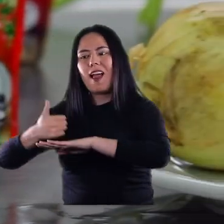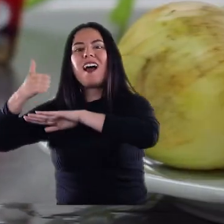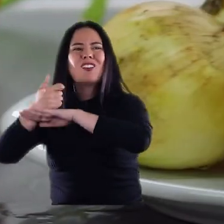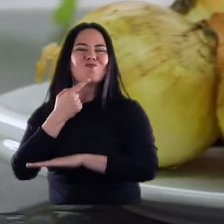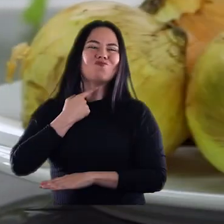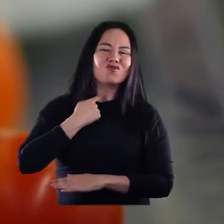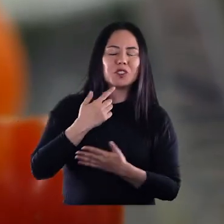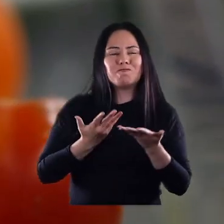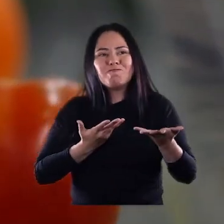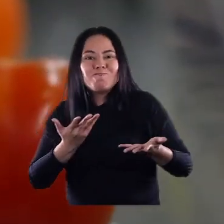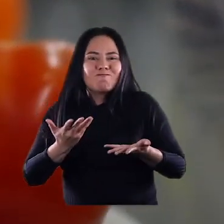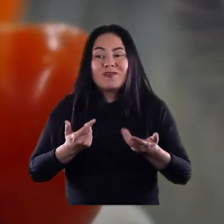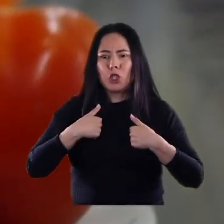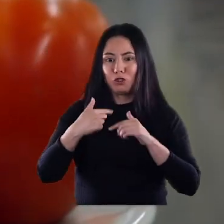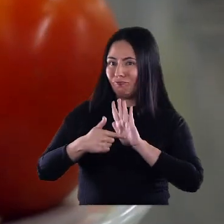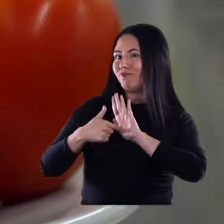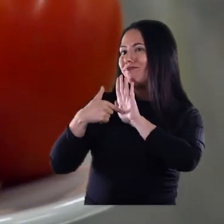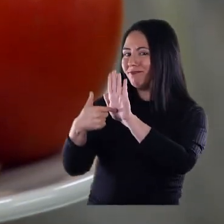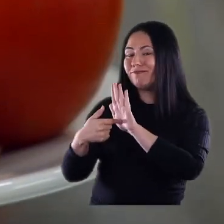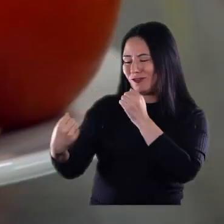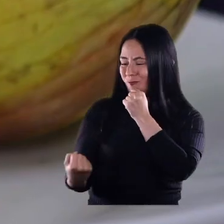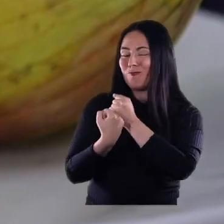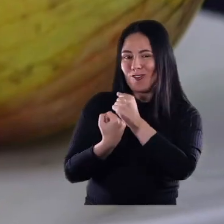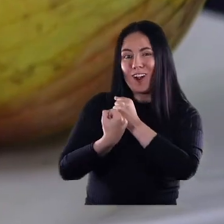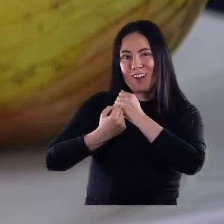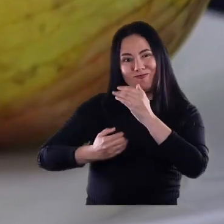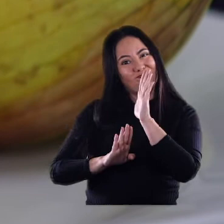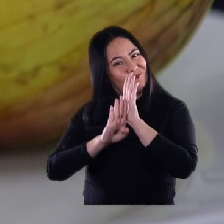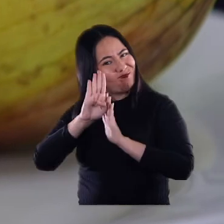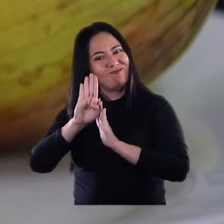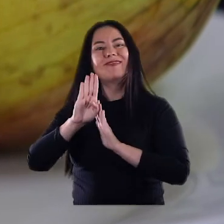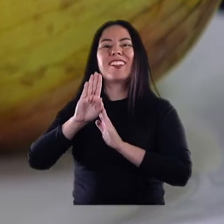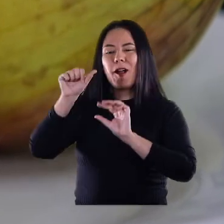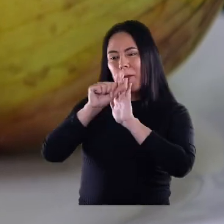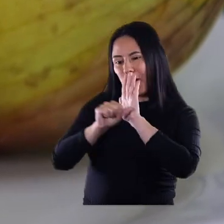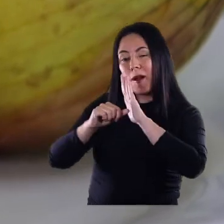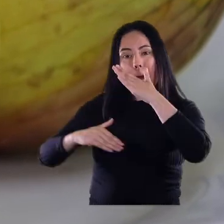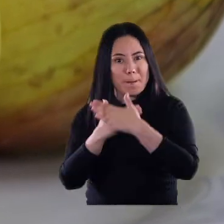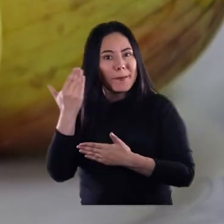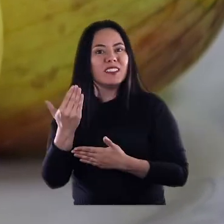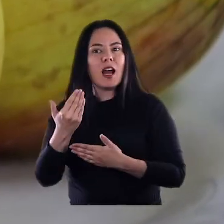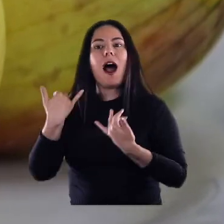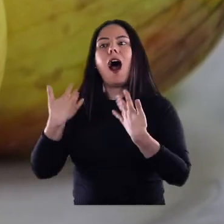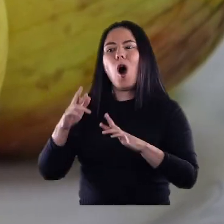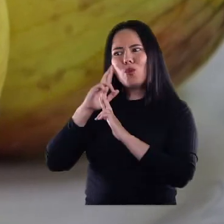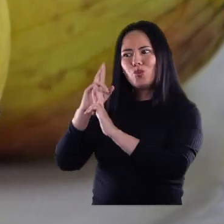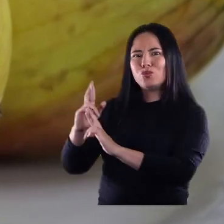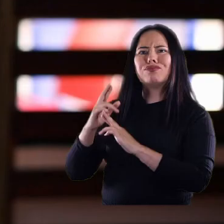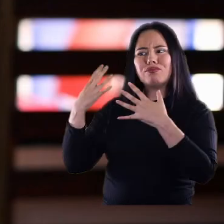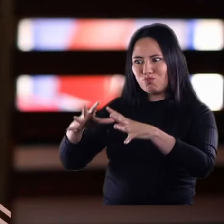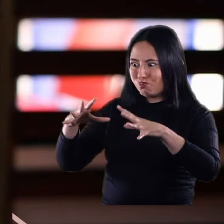pero que no sabían cómo, entonces yo me ofrecí pues a ayudarles en el desarrollo de este programa y ahí fue donde empezó realmente